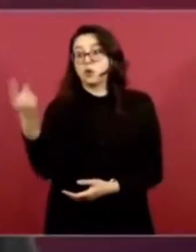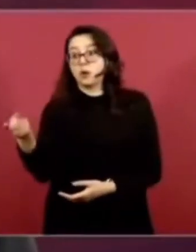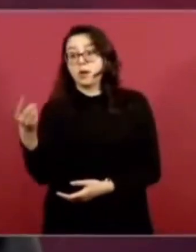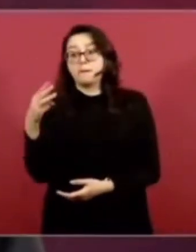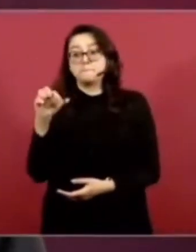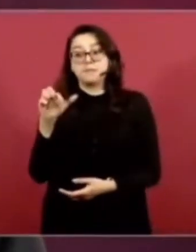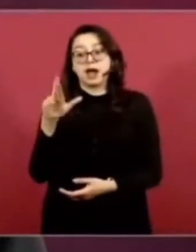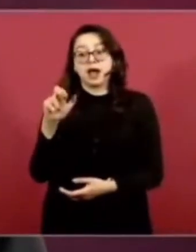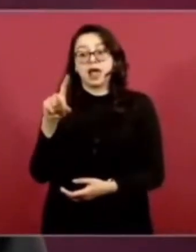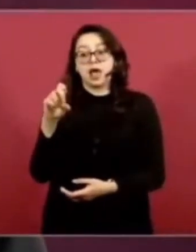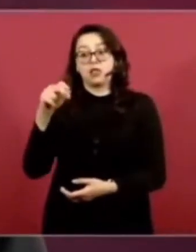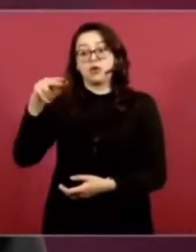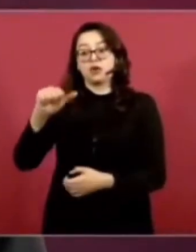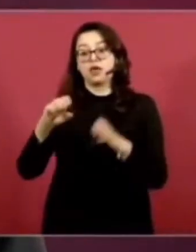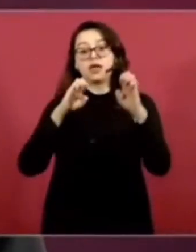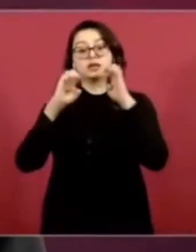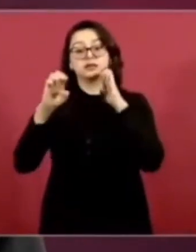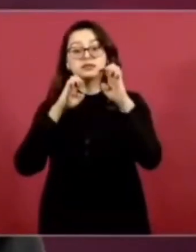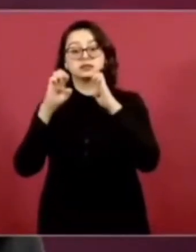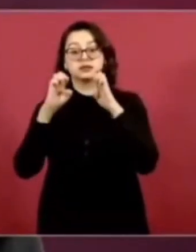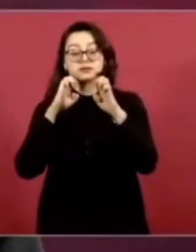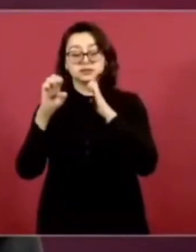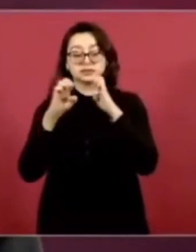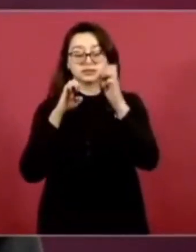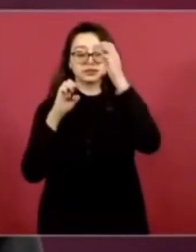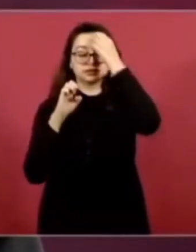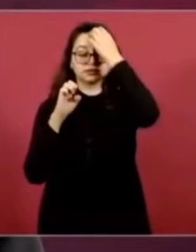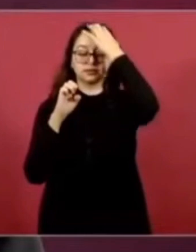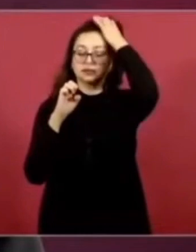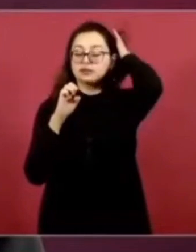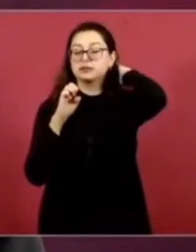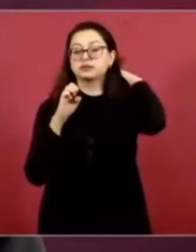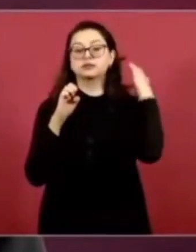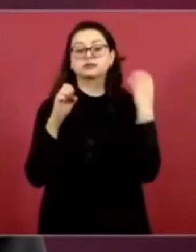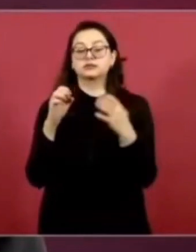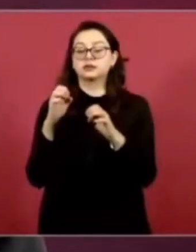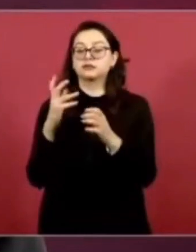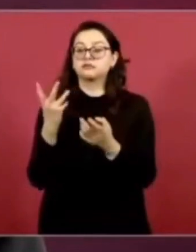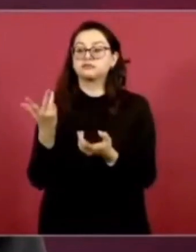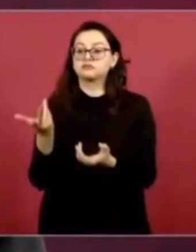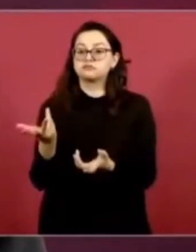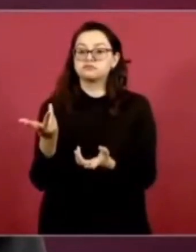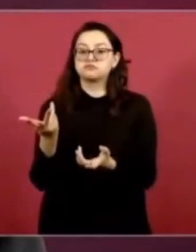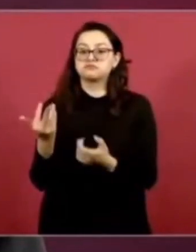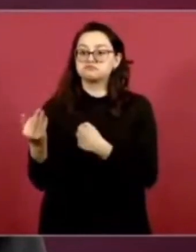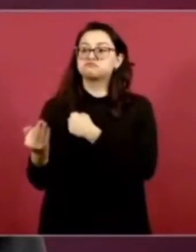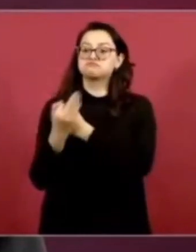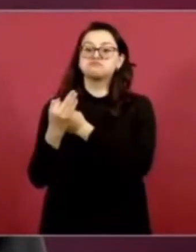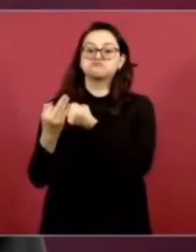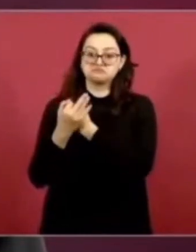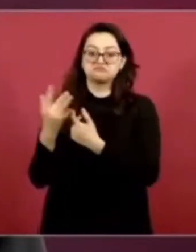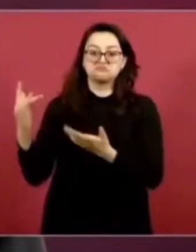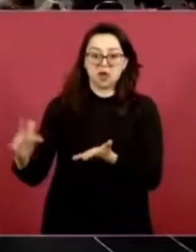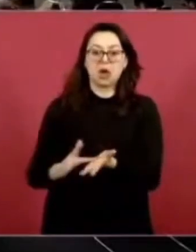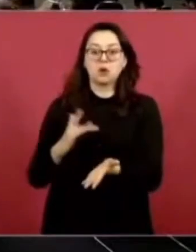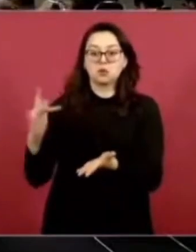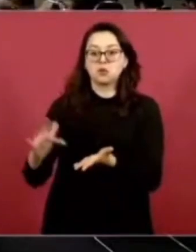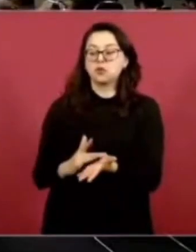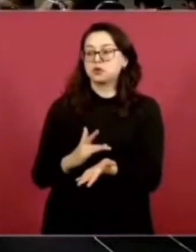a favor de nosotros.